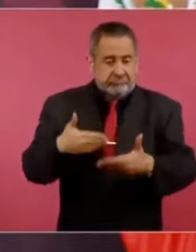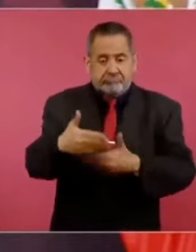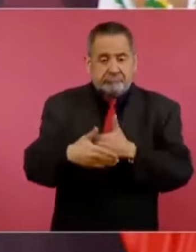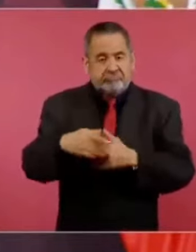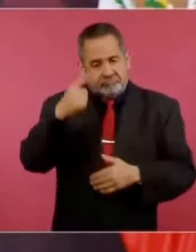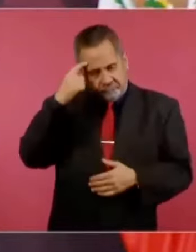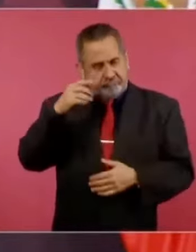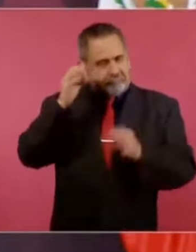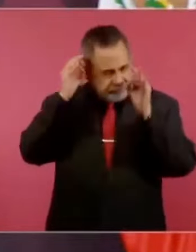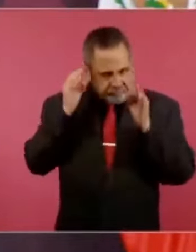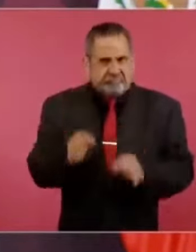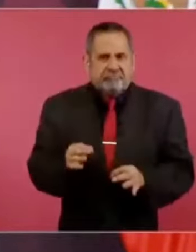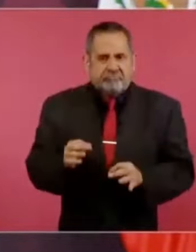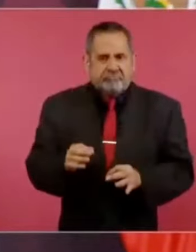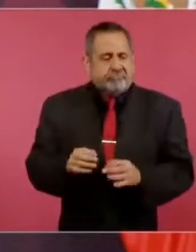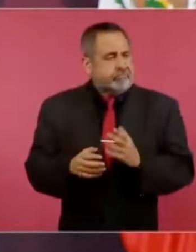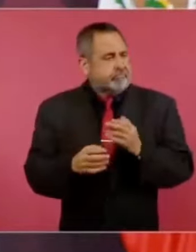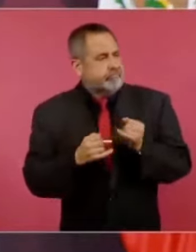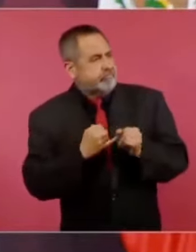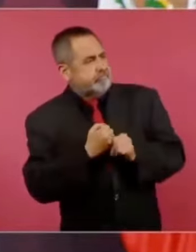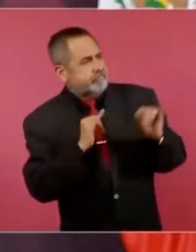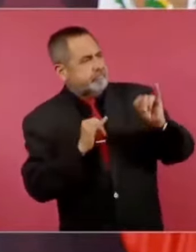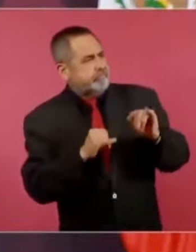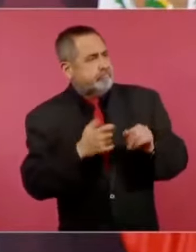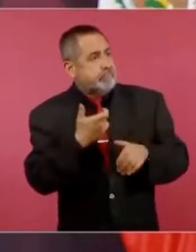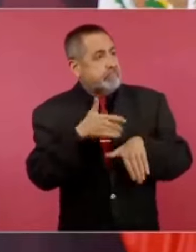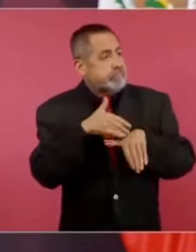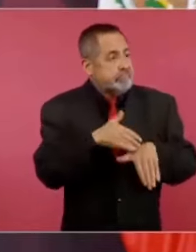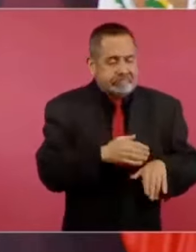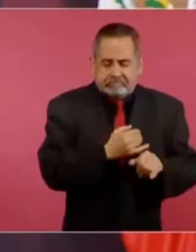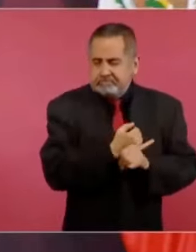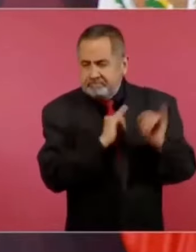de hacer valer la independencia económica.